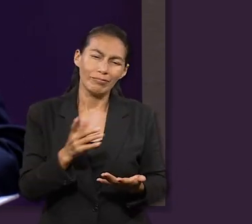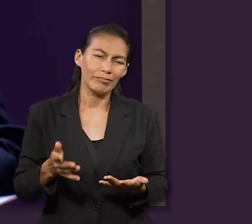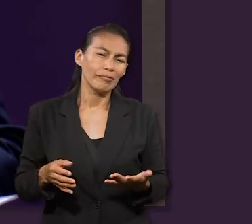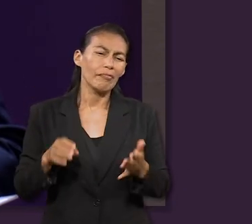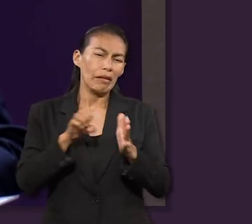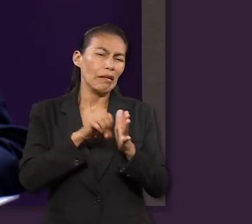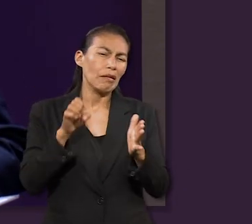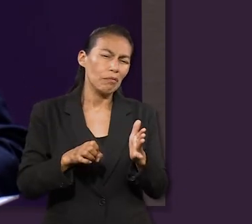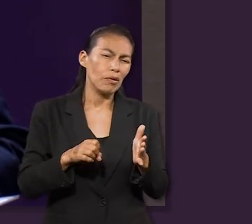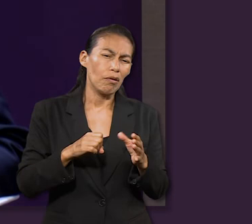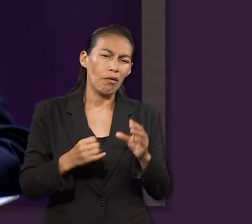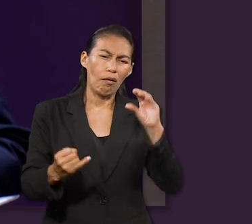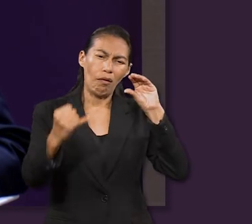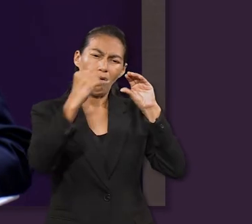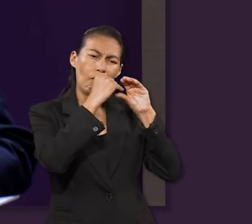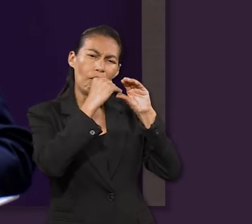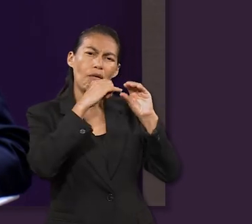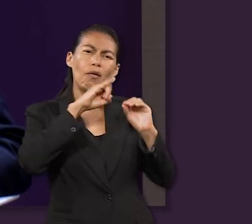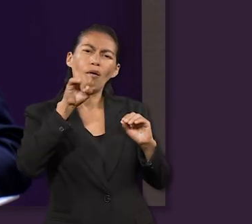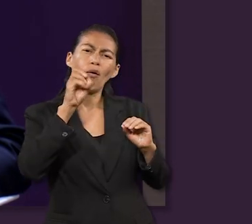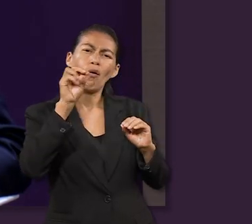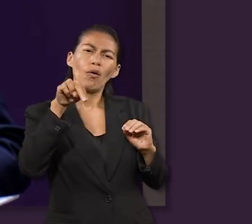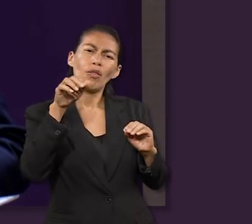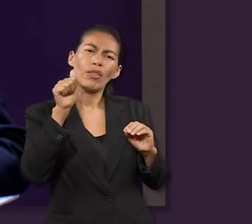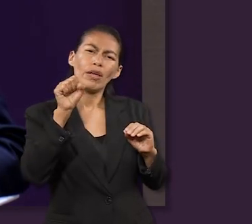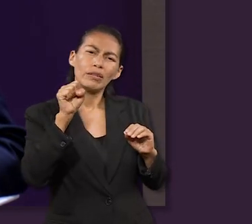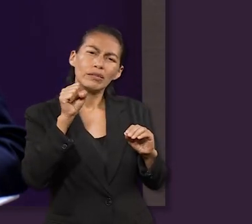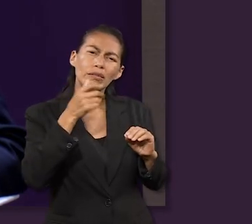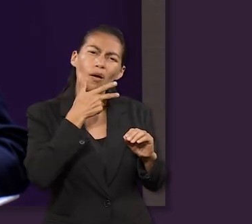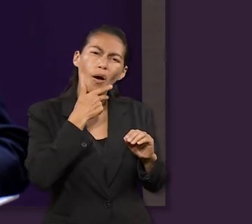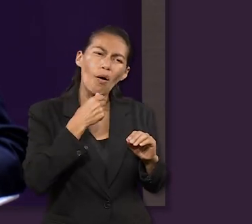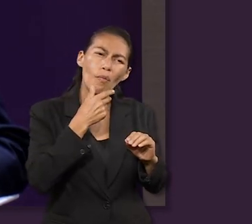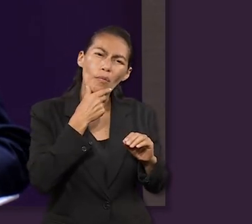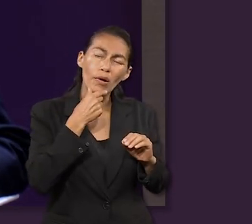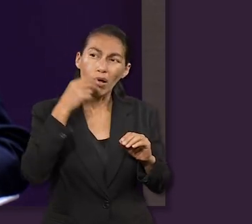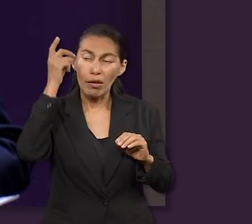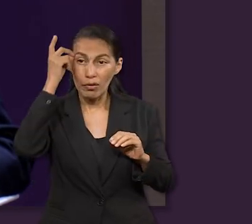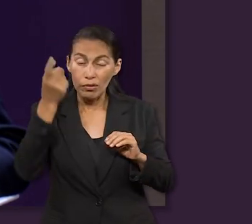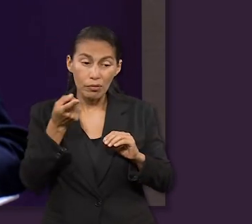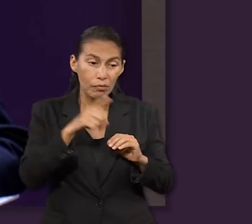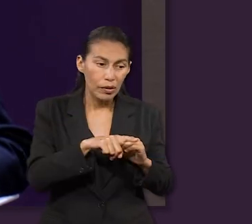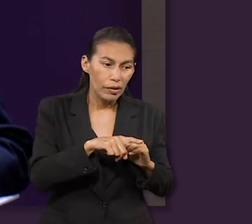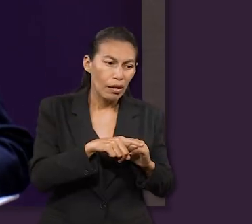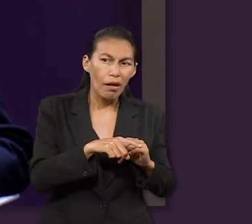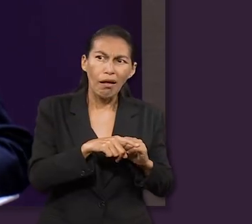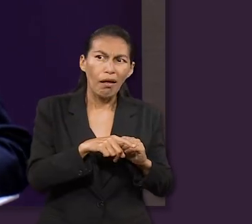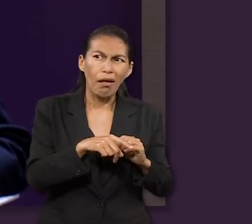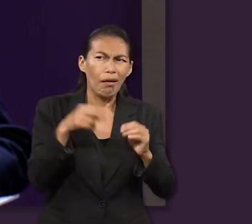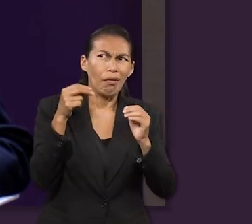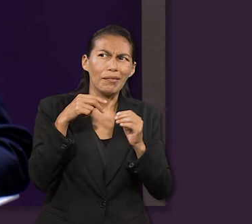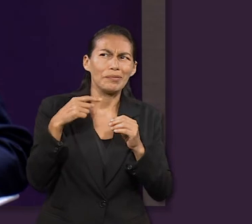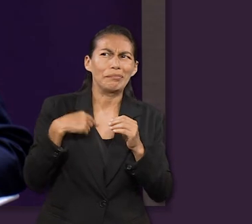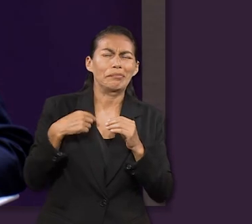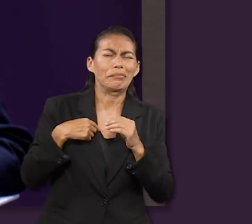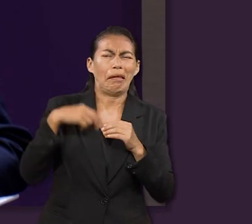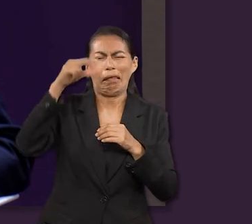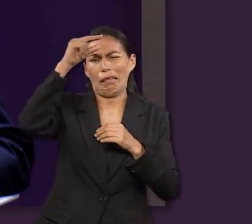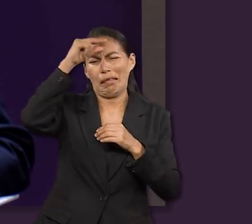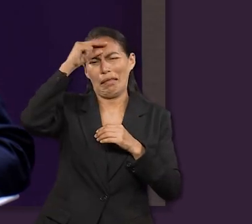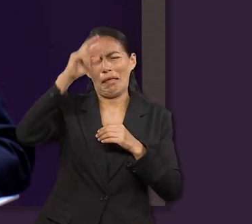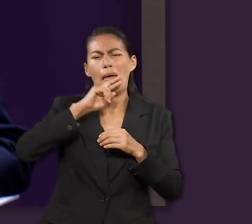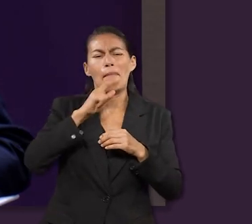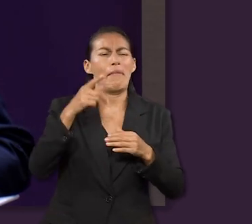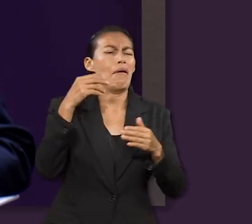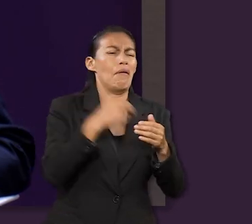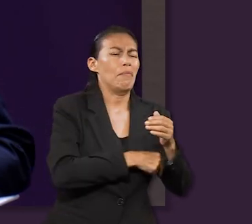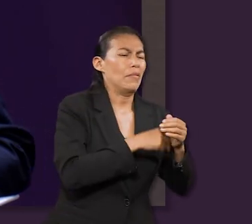se escapó en el barco, ¿no? Y trató de esconderse. Tratamos de buscar una alternativa, una